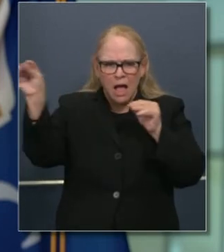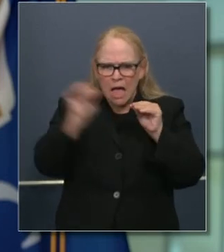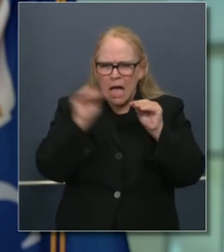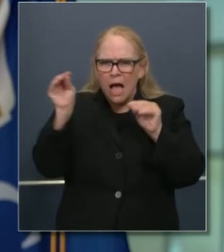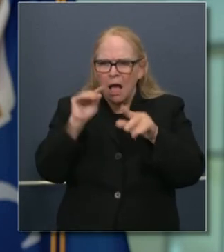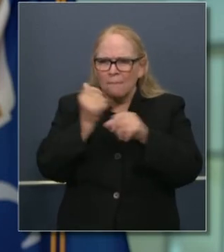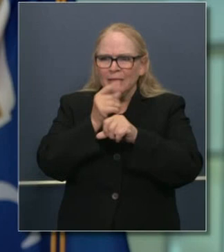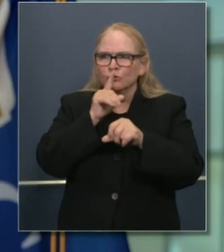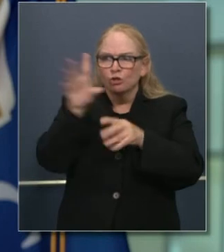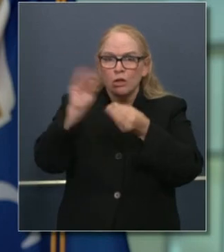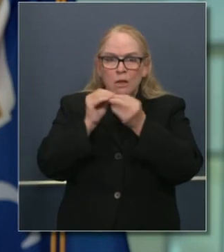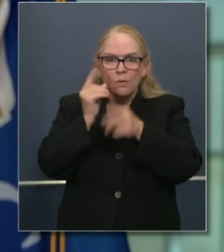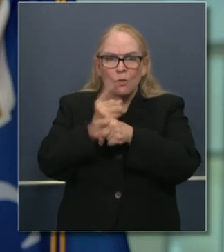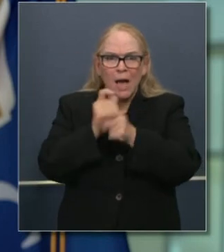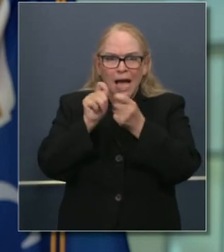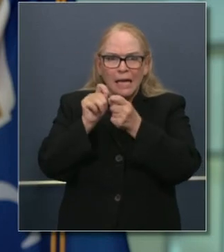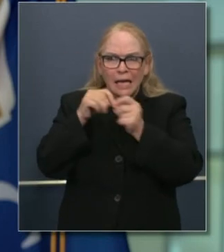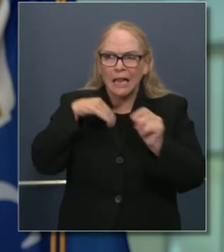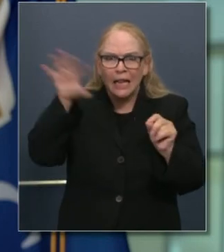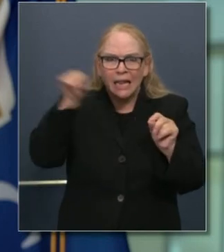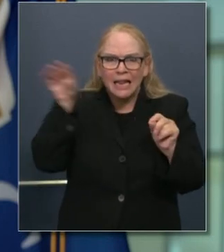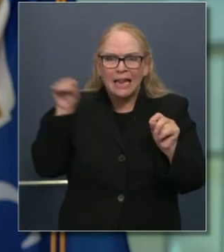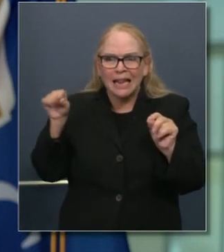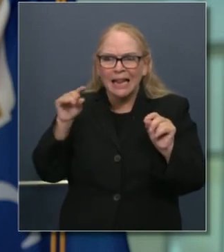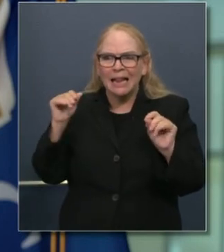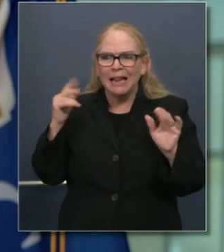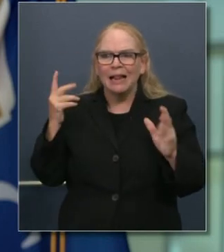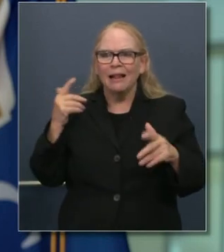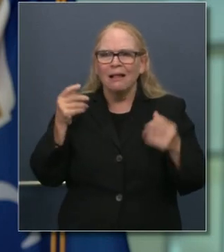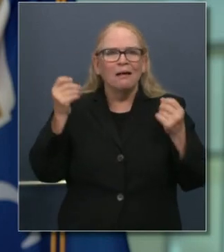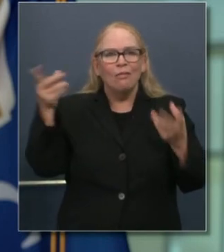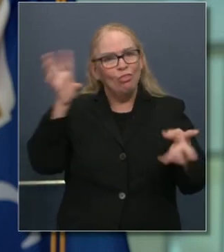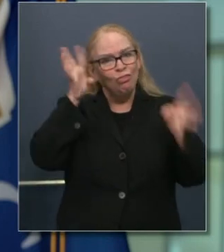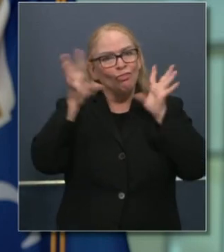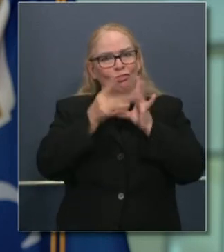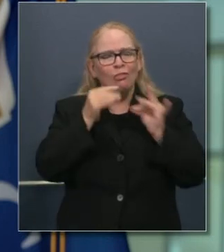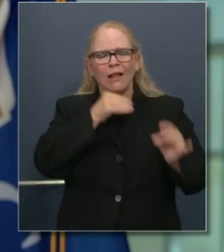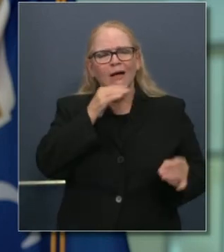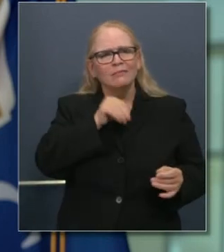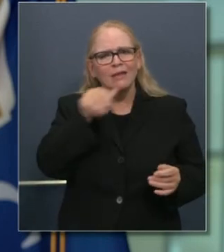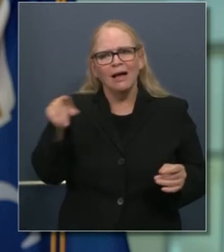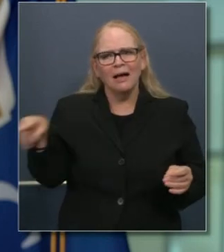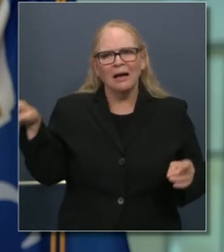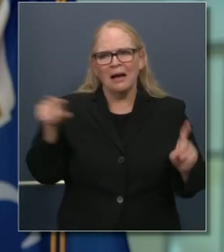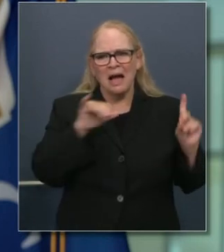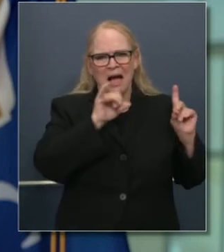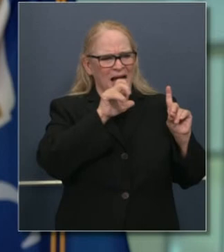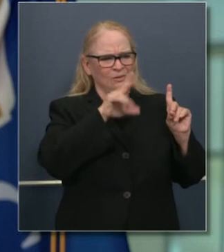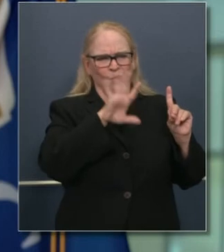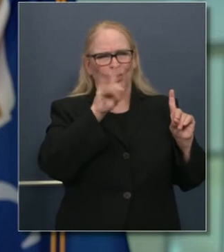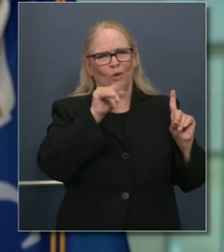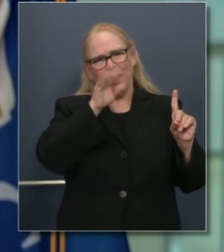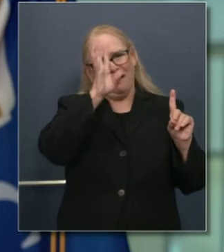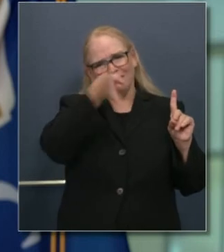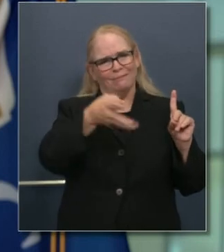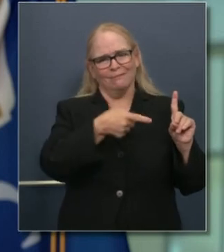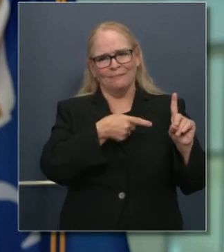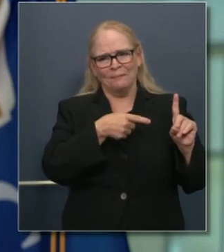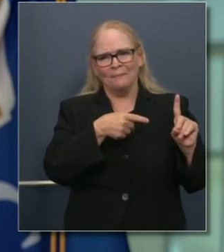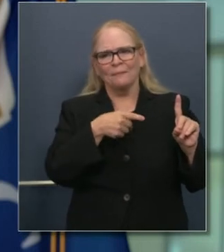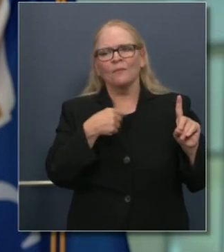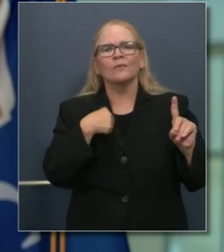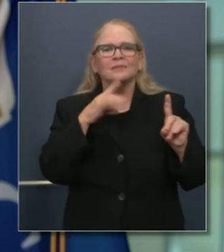mucha confianza en estas cifras. Las hospitalizaciones no mienten, las cifras de ingresos a unidades